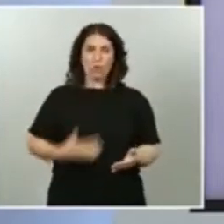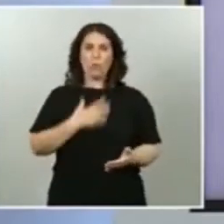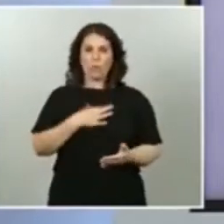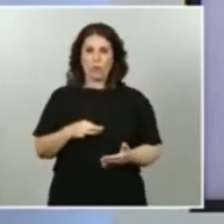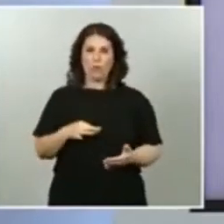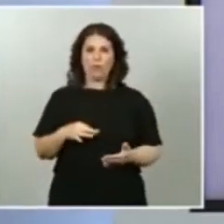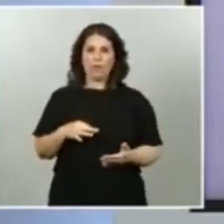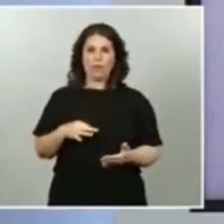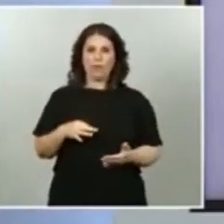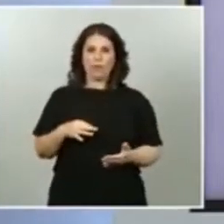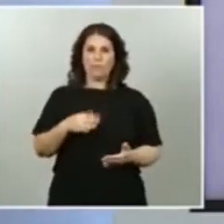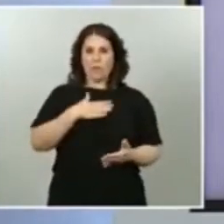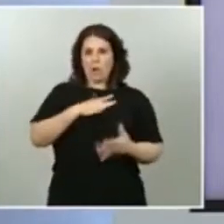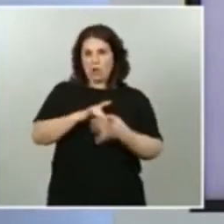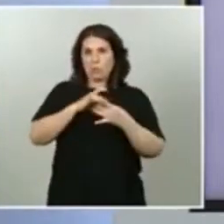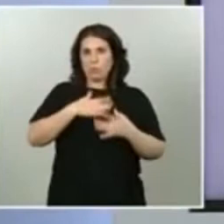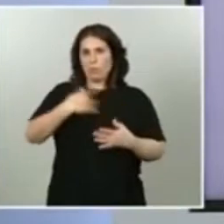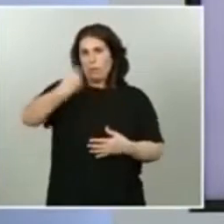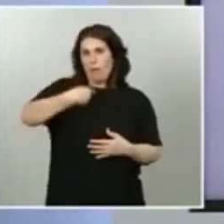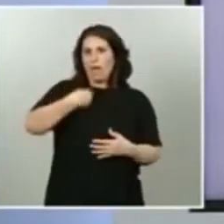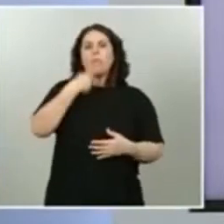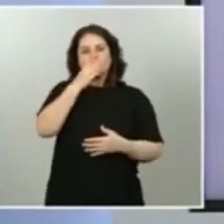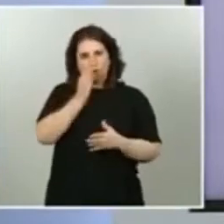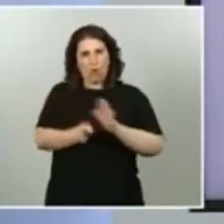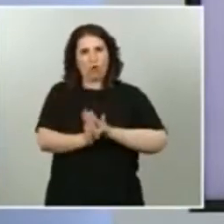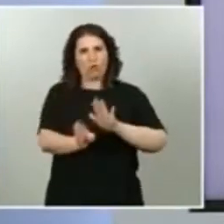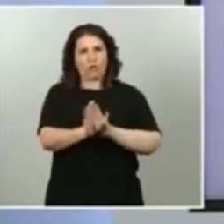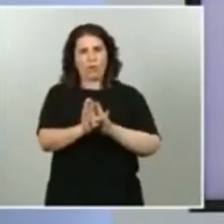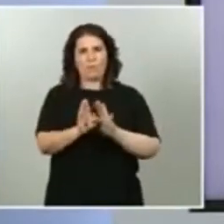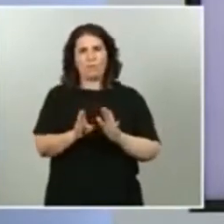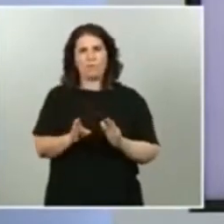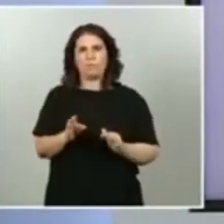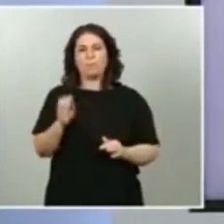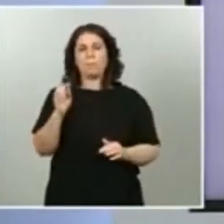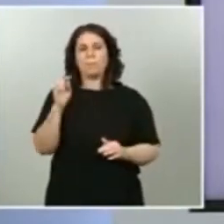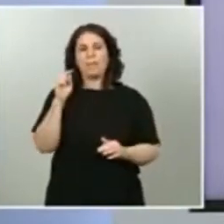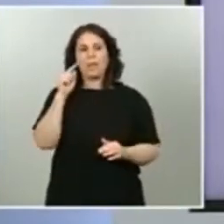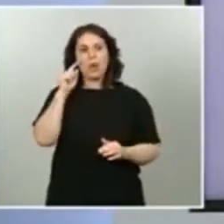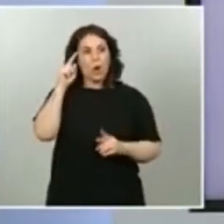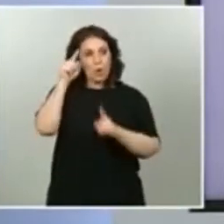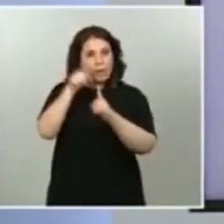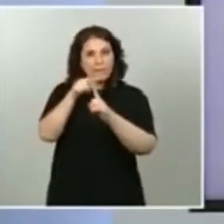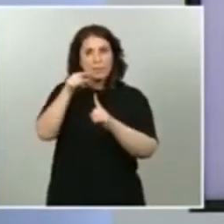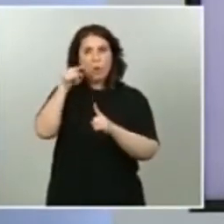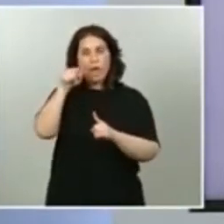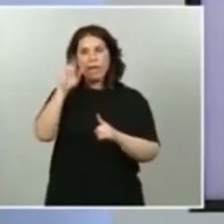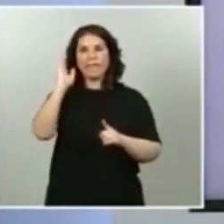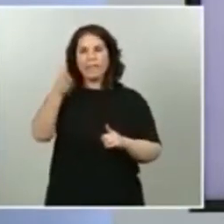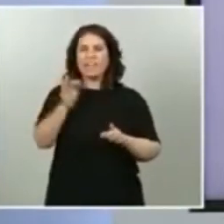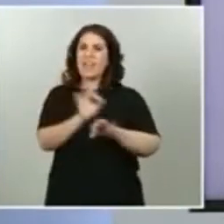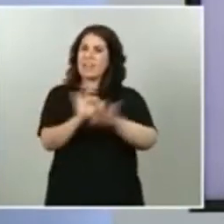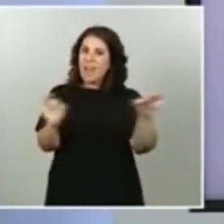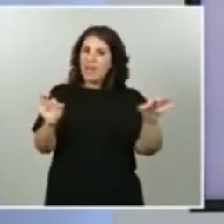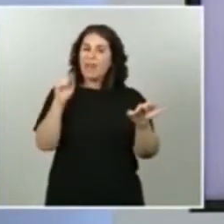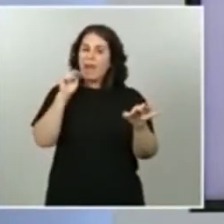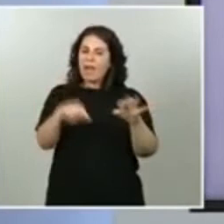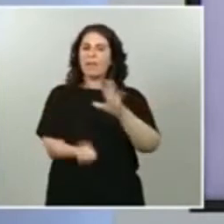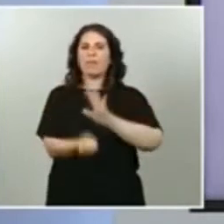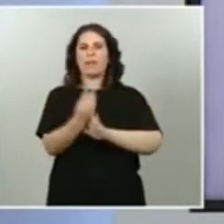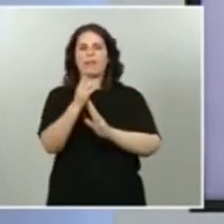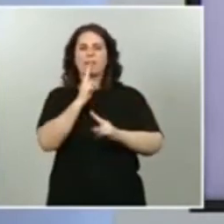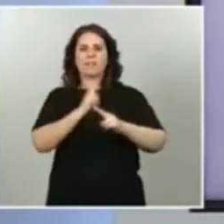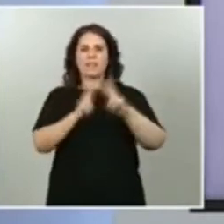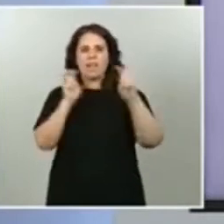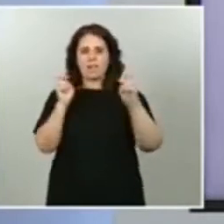correspondía. Y en esa relación, para que no saliera lesionado nadie, aparece la mediación del Gobierno,